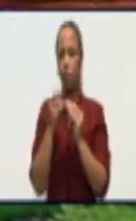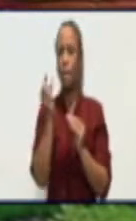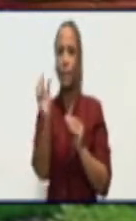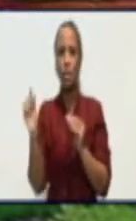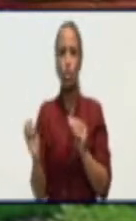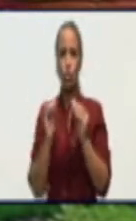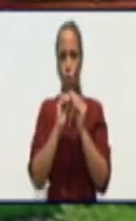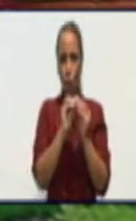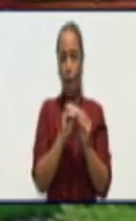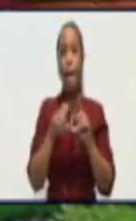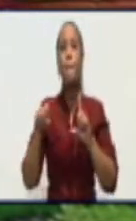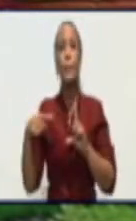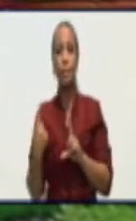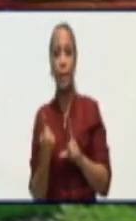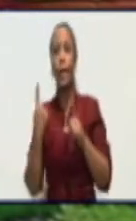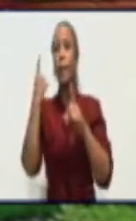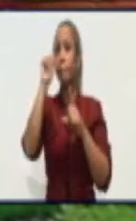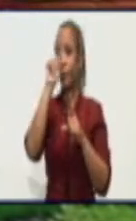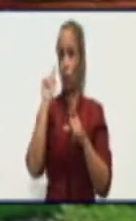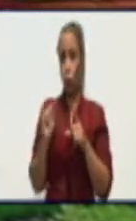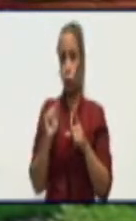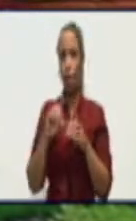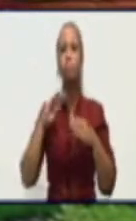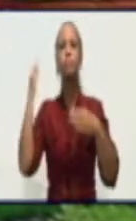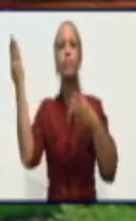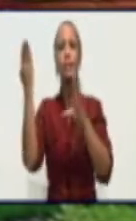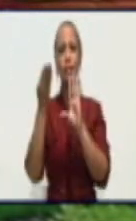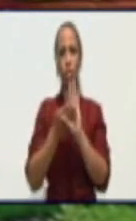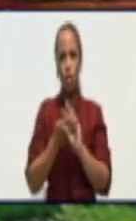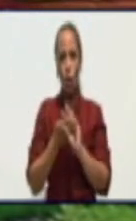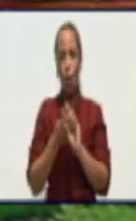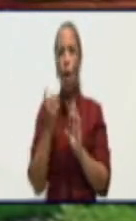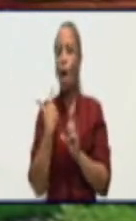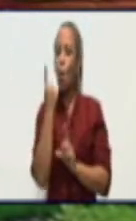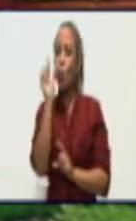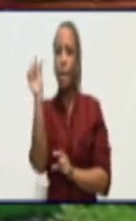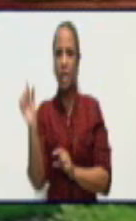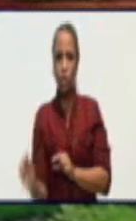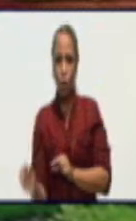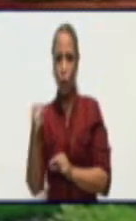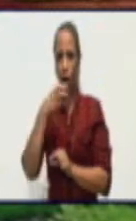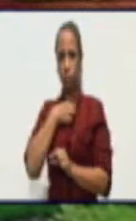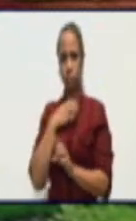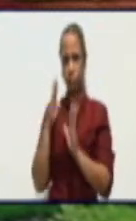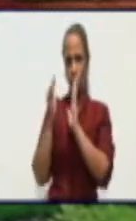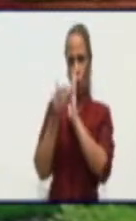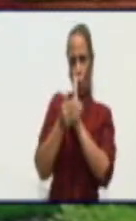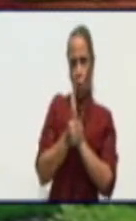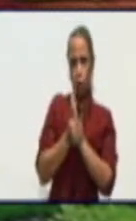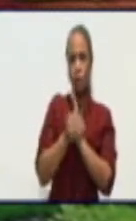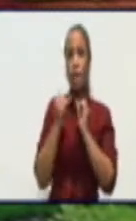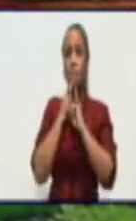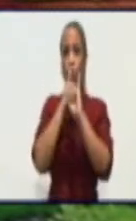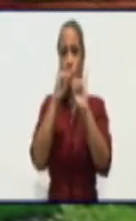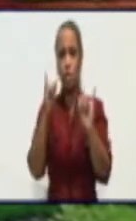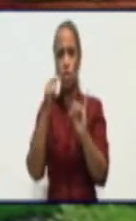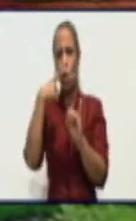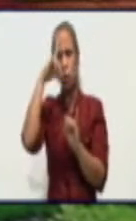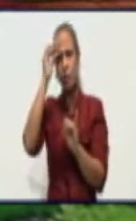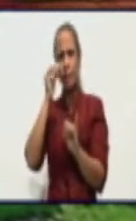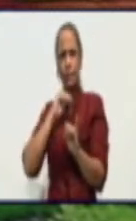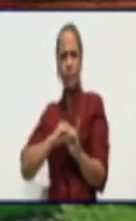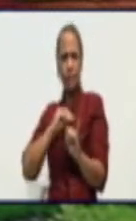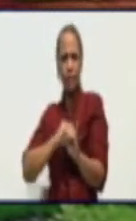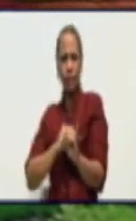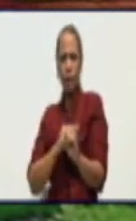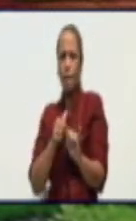sanciona cuando una de estas personas o sea, puede ser sancionada una persona que oculta información relacionado con algo